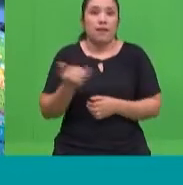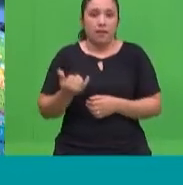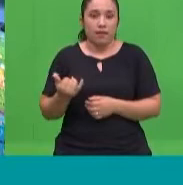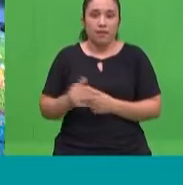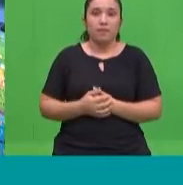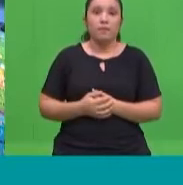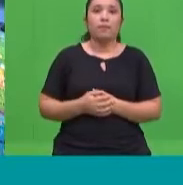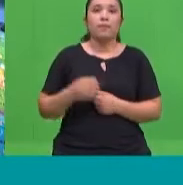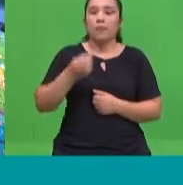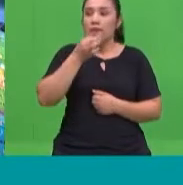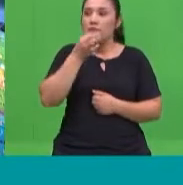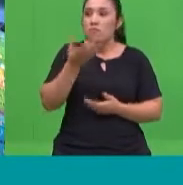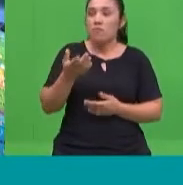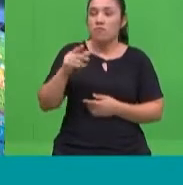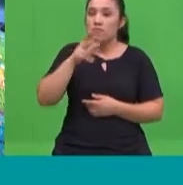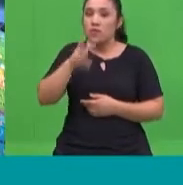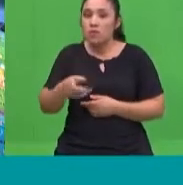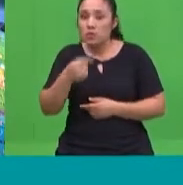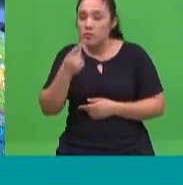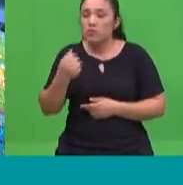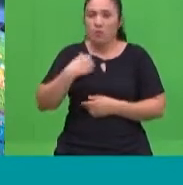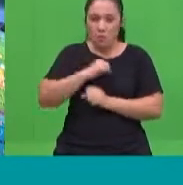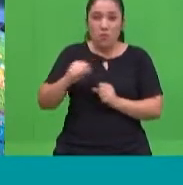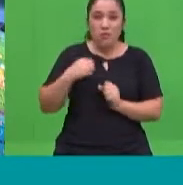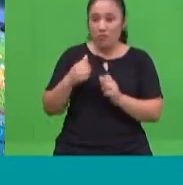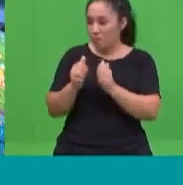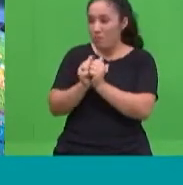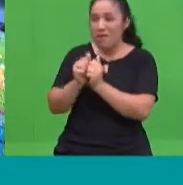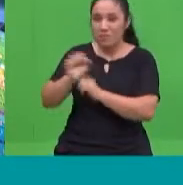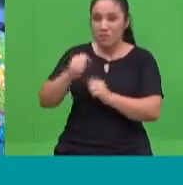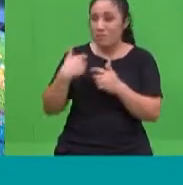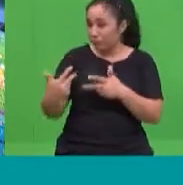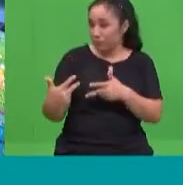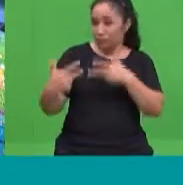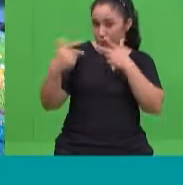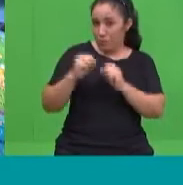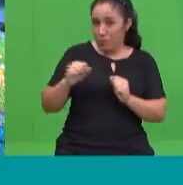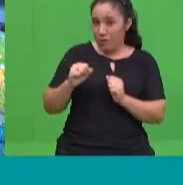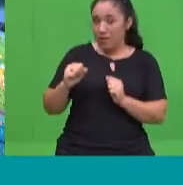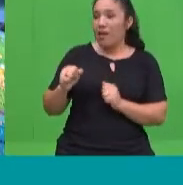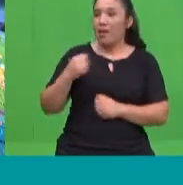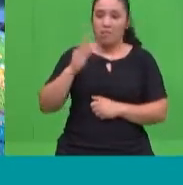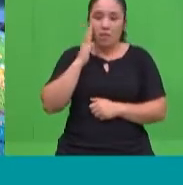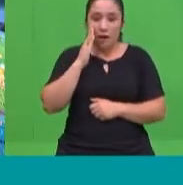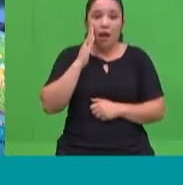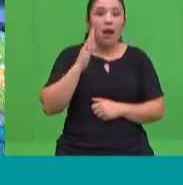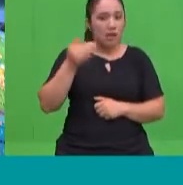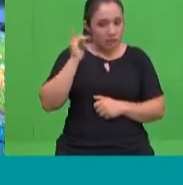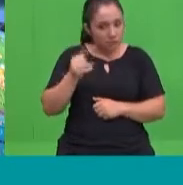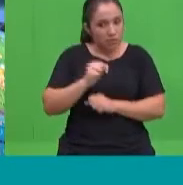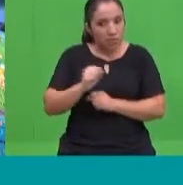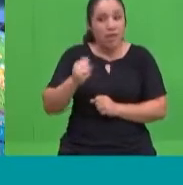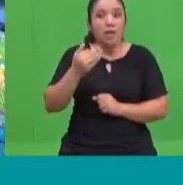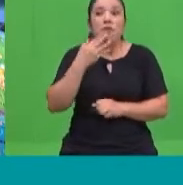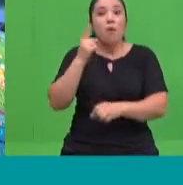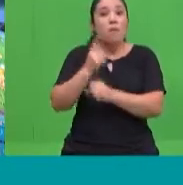mami, ¿puedo comunicarme por videollamada con fulanita a tal hora? Bueno. Entonces, tenemos que ir marcando, tenemos que ir